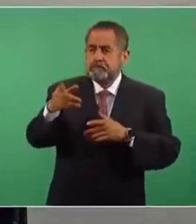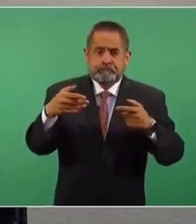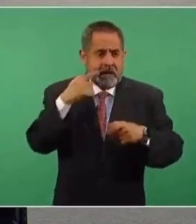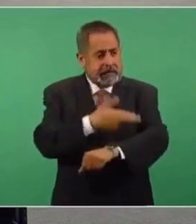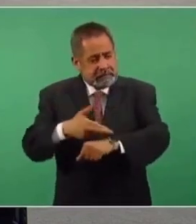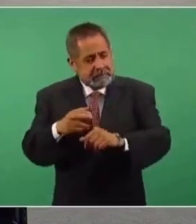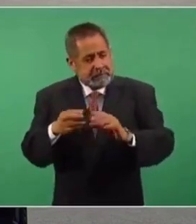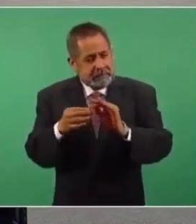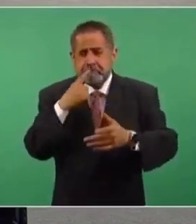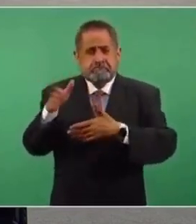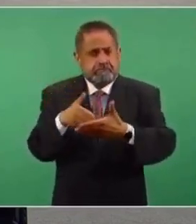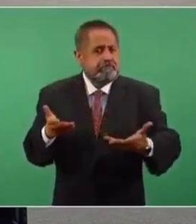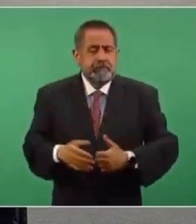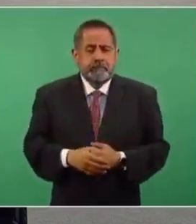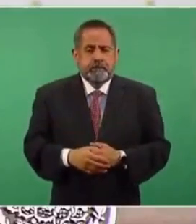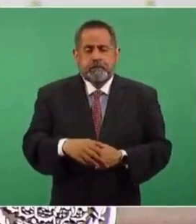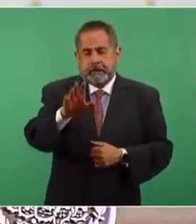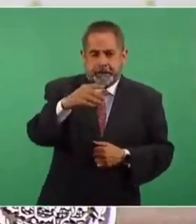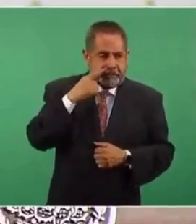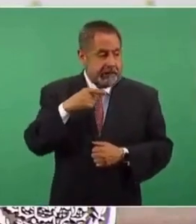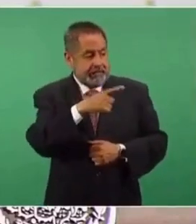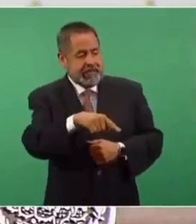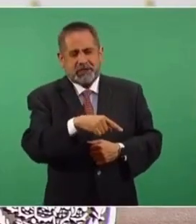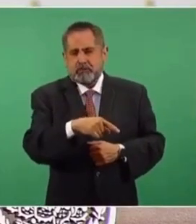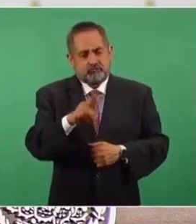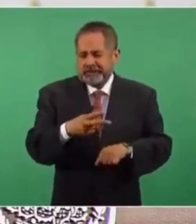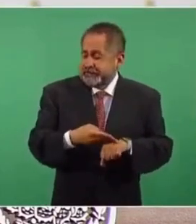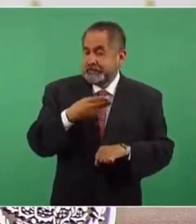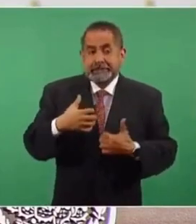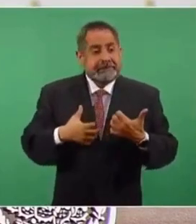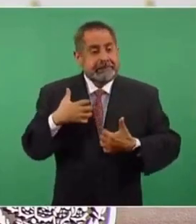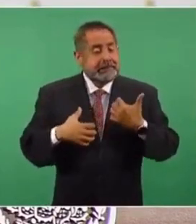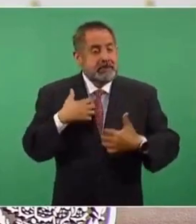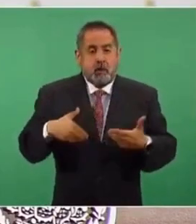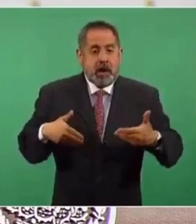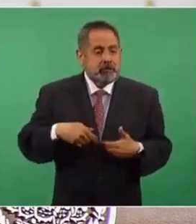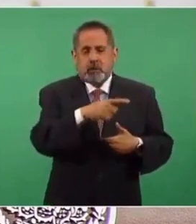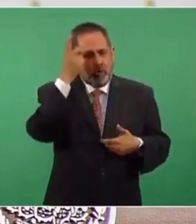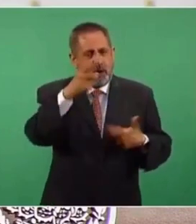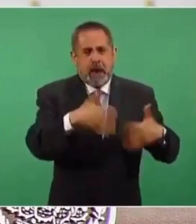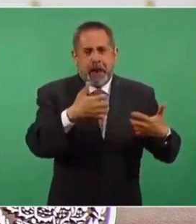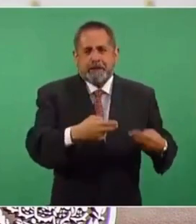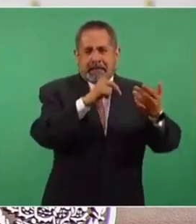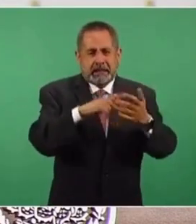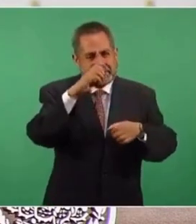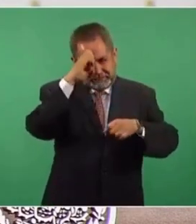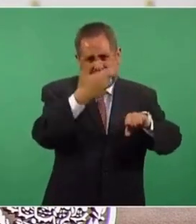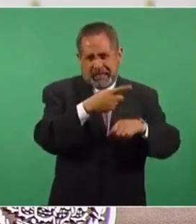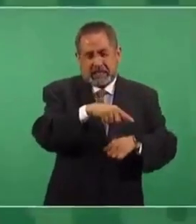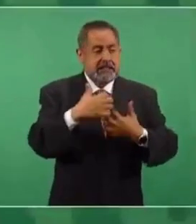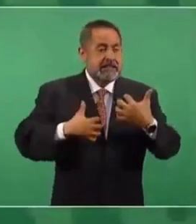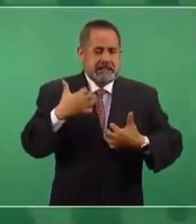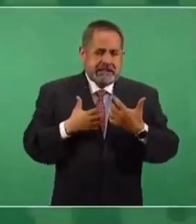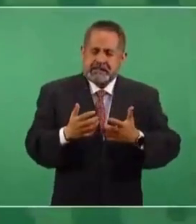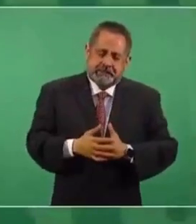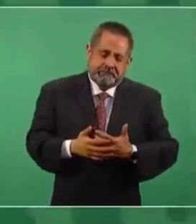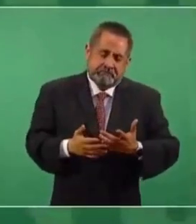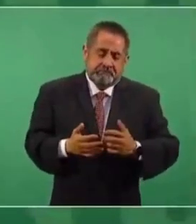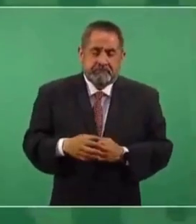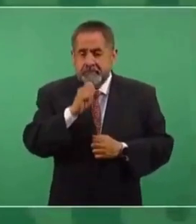Mire, están muy molestos los dueños de las empresas extranjeras y también